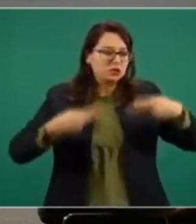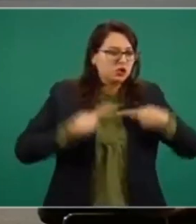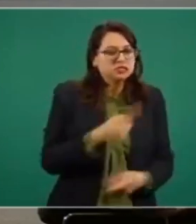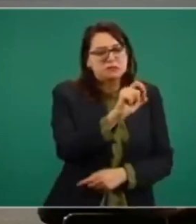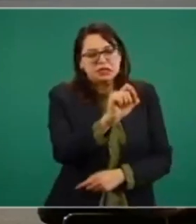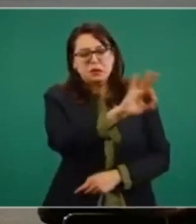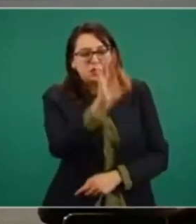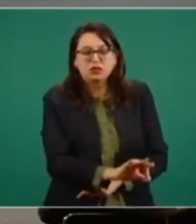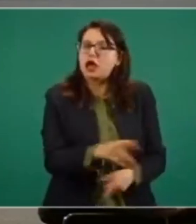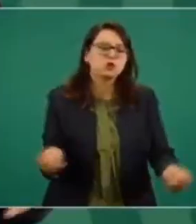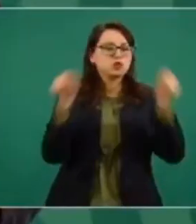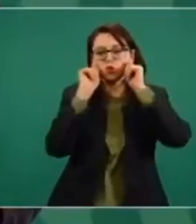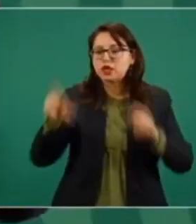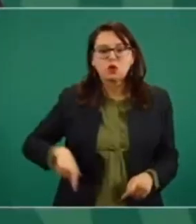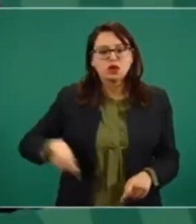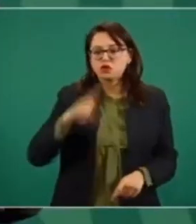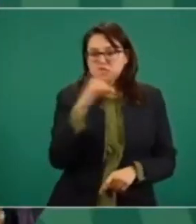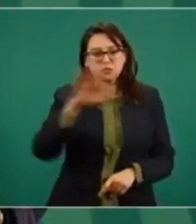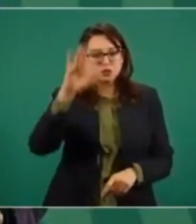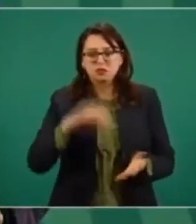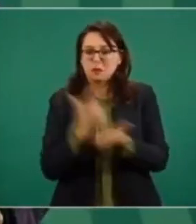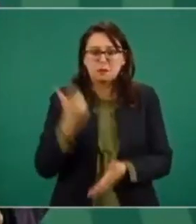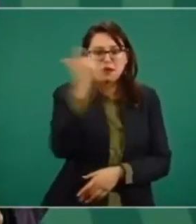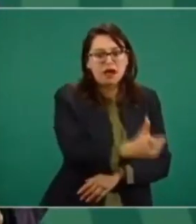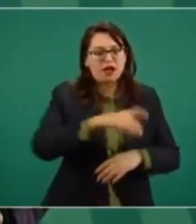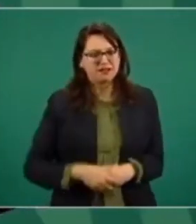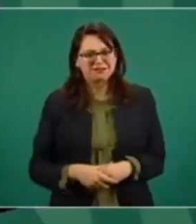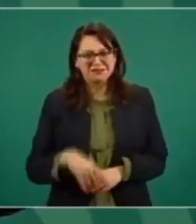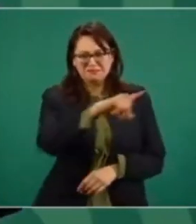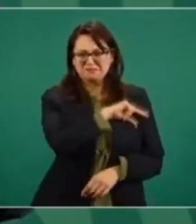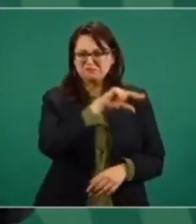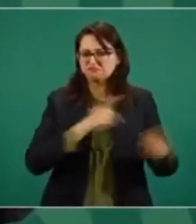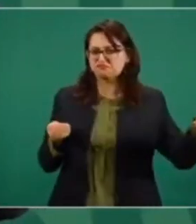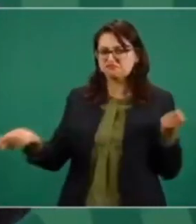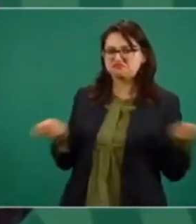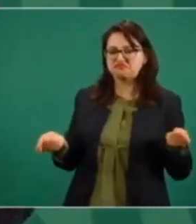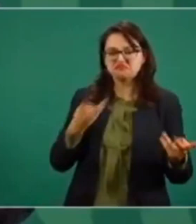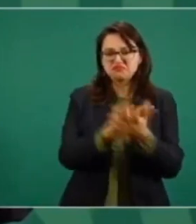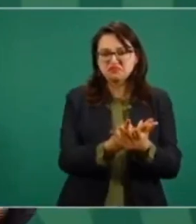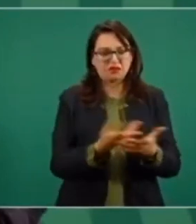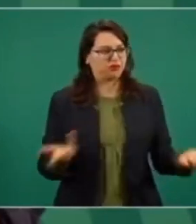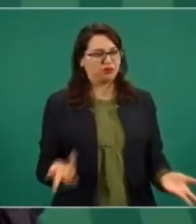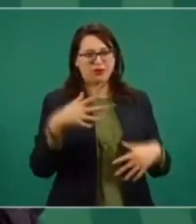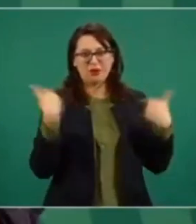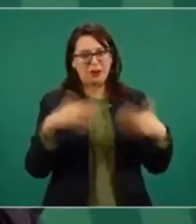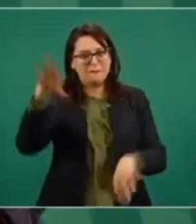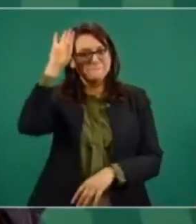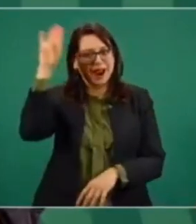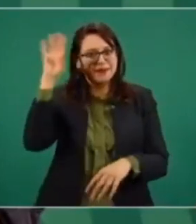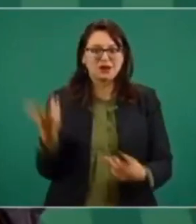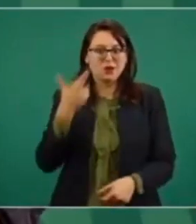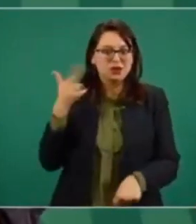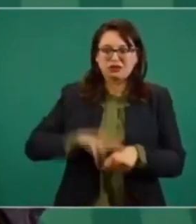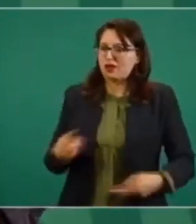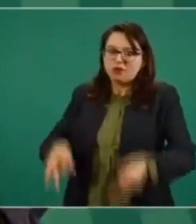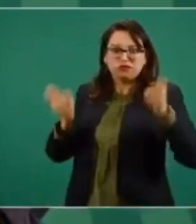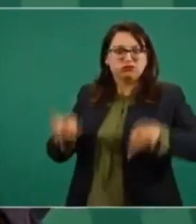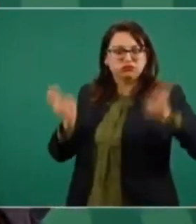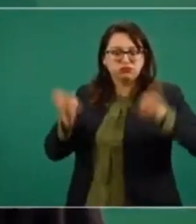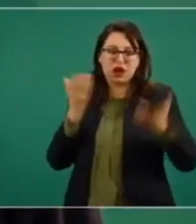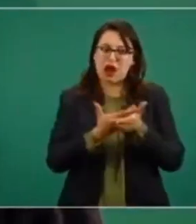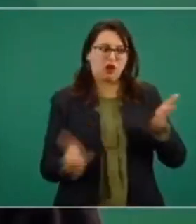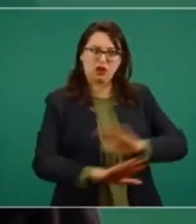Entonces, es un robo, un saqueo en todo. Y esto es lo que los tiene molestos, porque la verdad